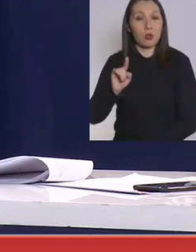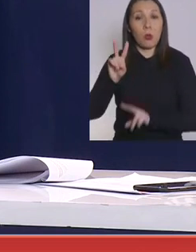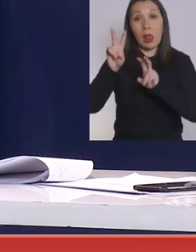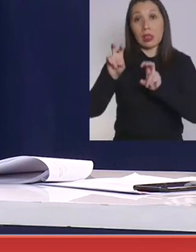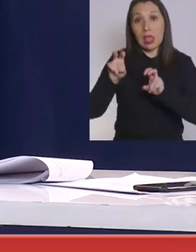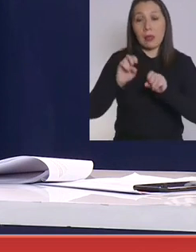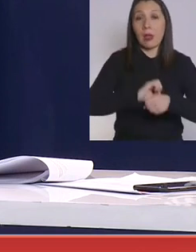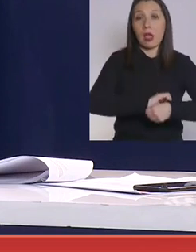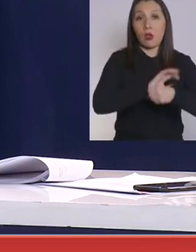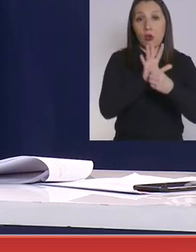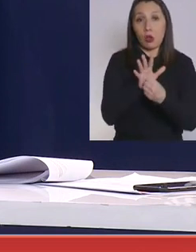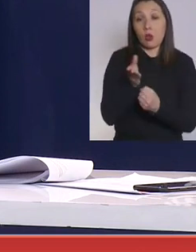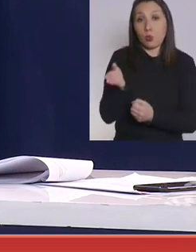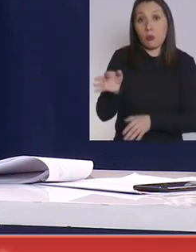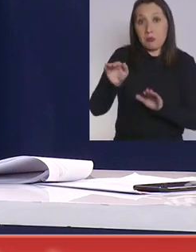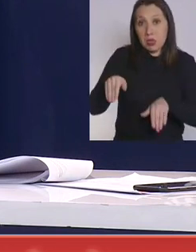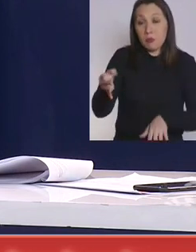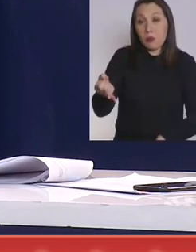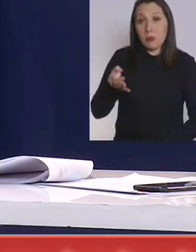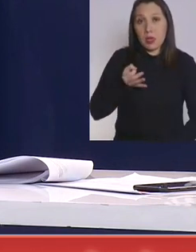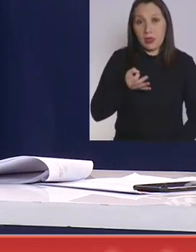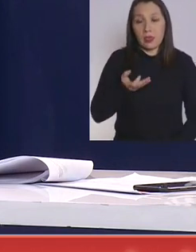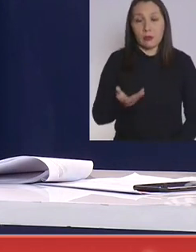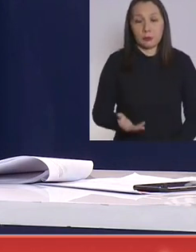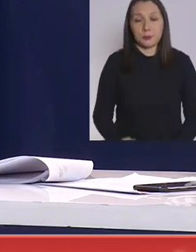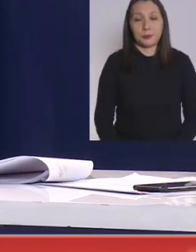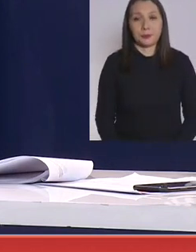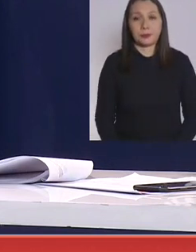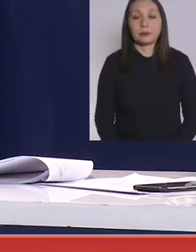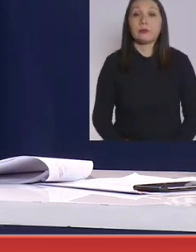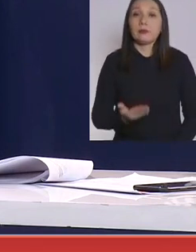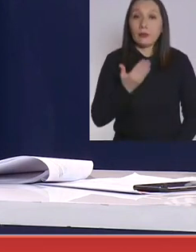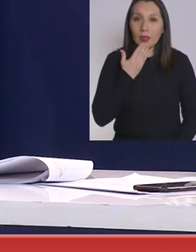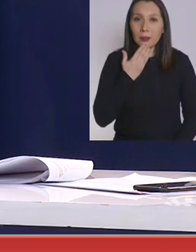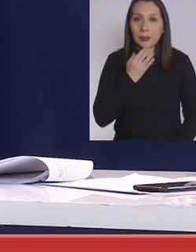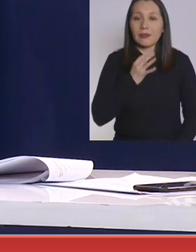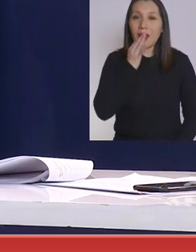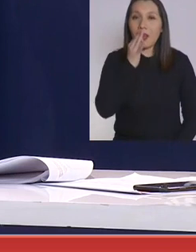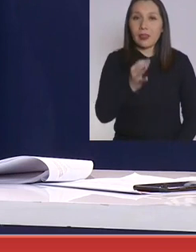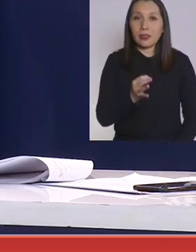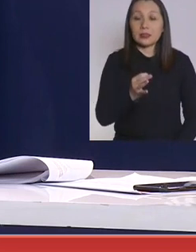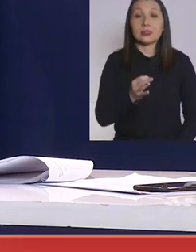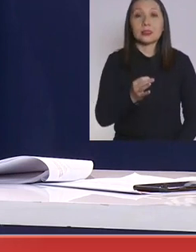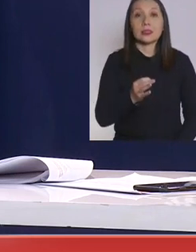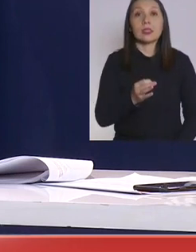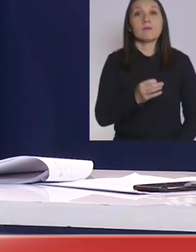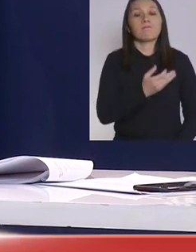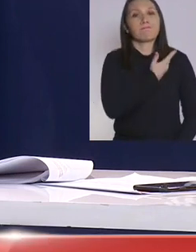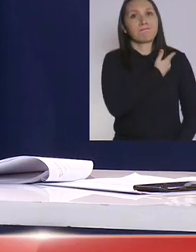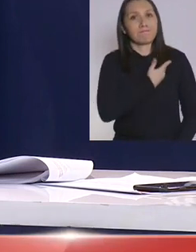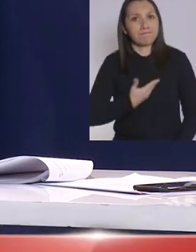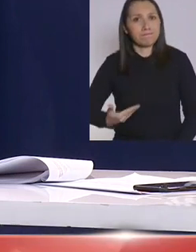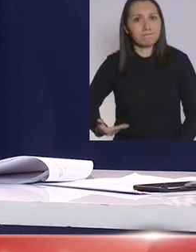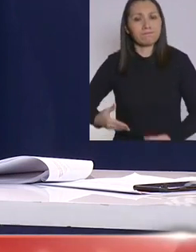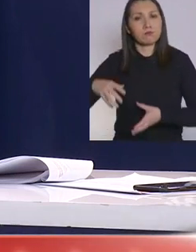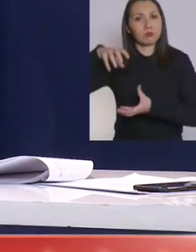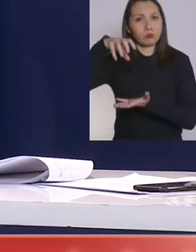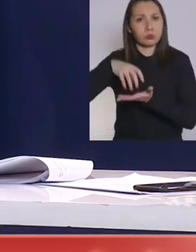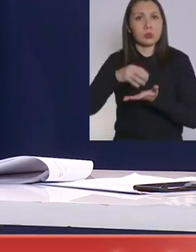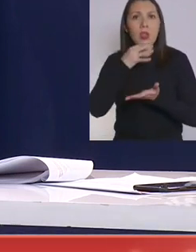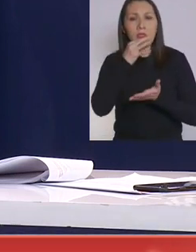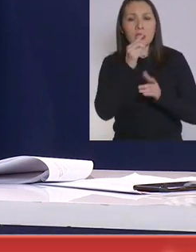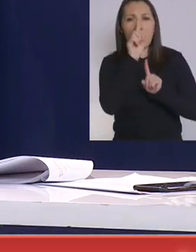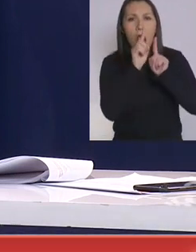pandemia y al tema que usted misma dijo. También quiero decir que el Ejecutivo en el día de hoy presentó